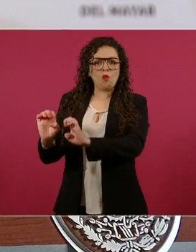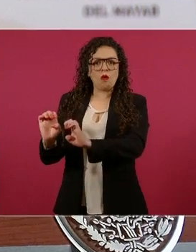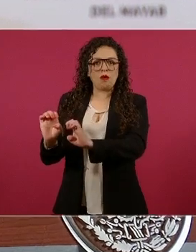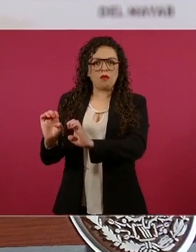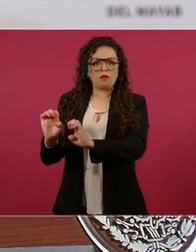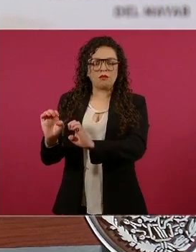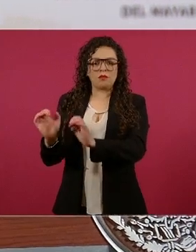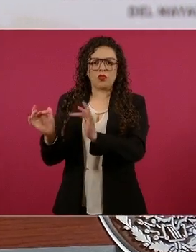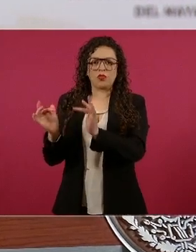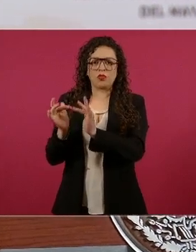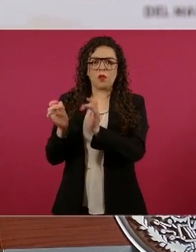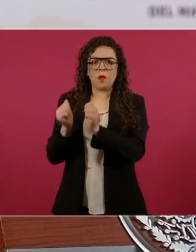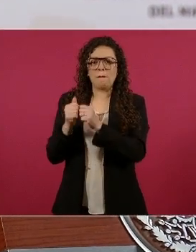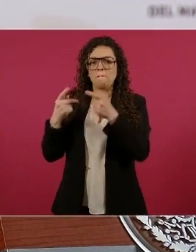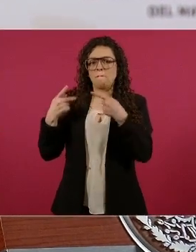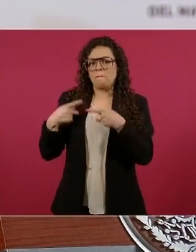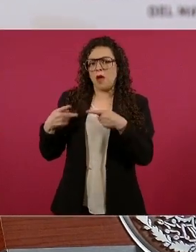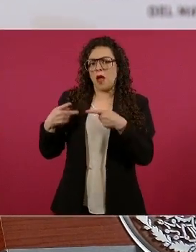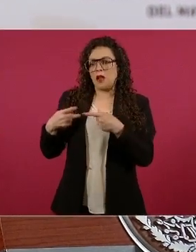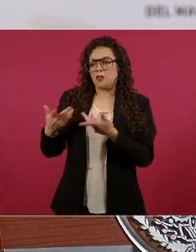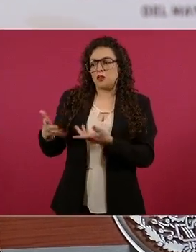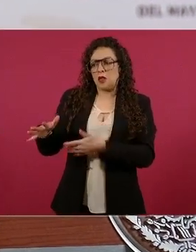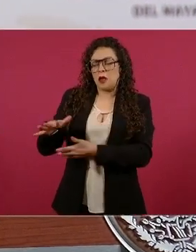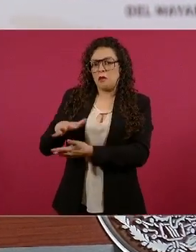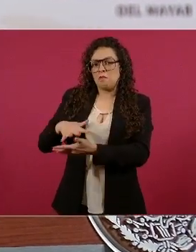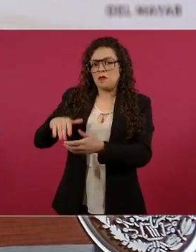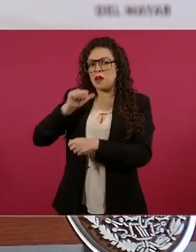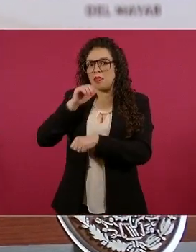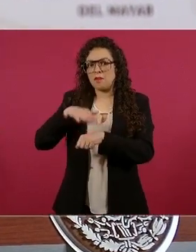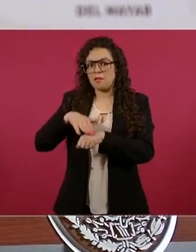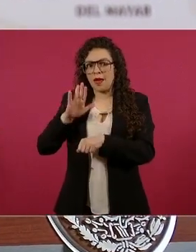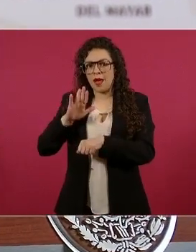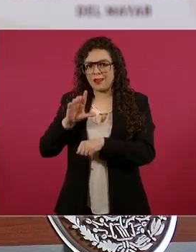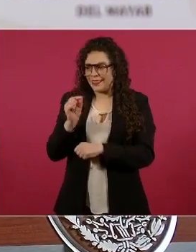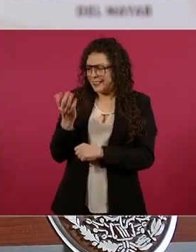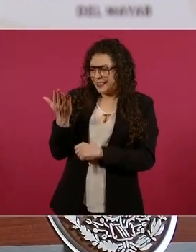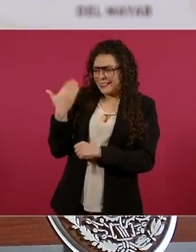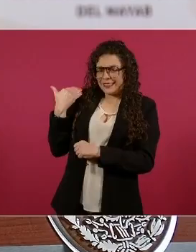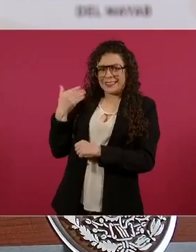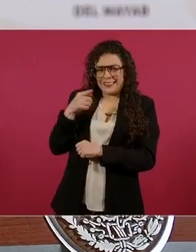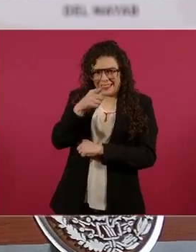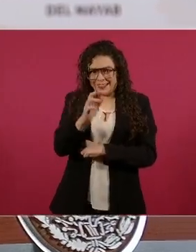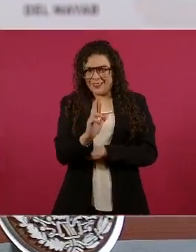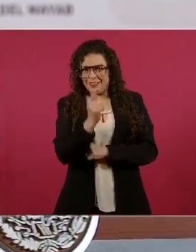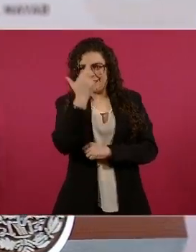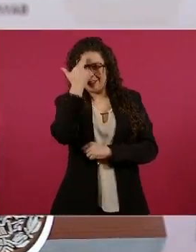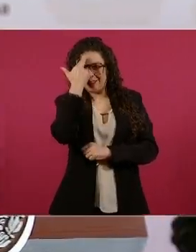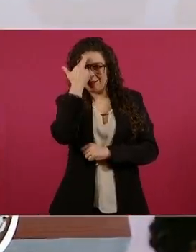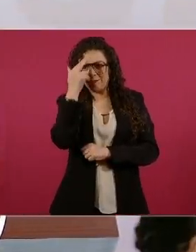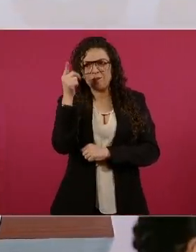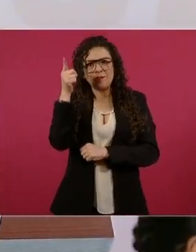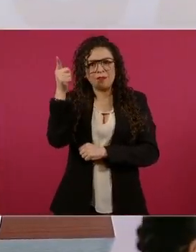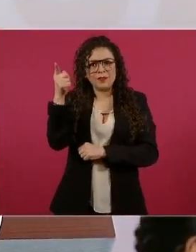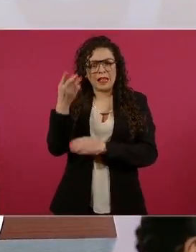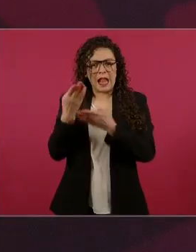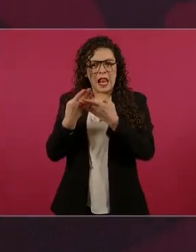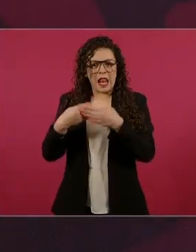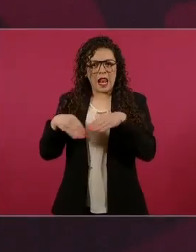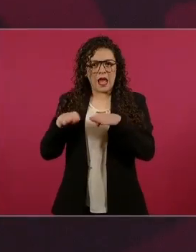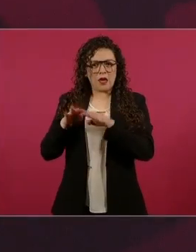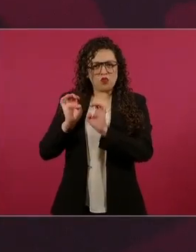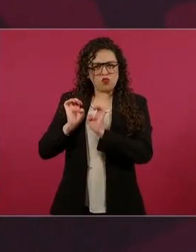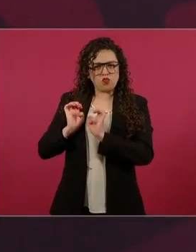una cena en una residencia en las Lomas,